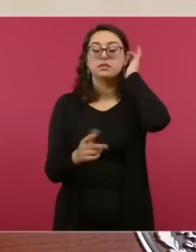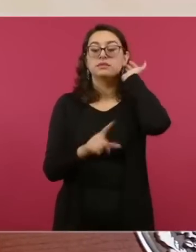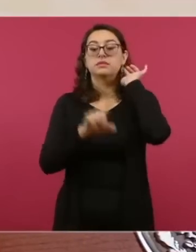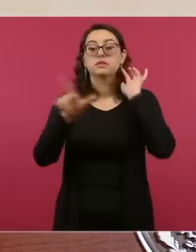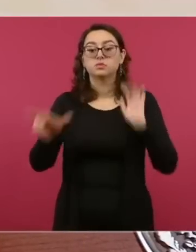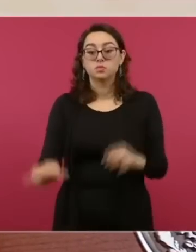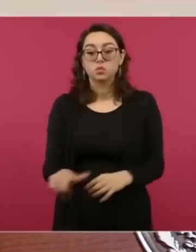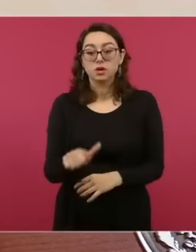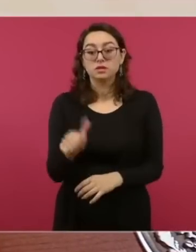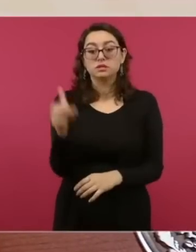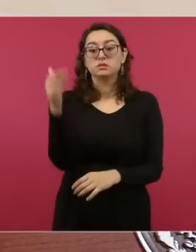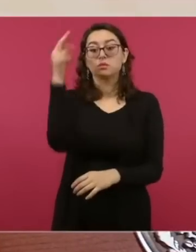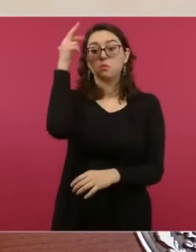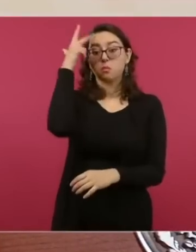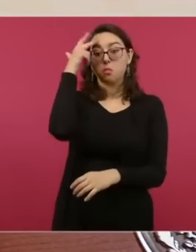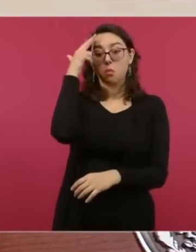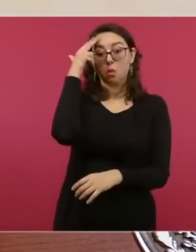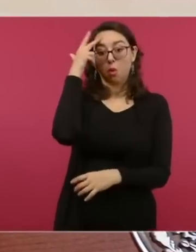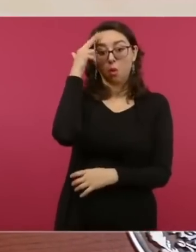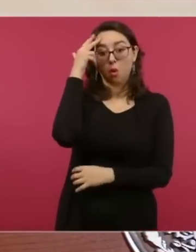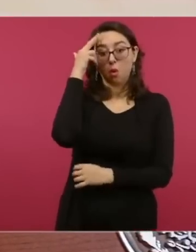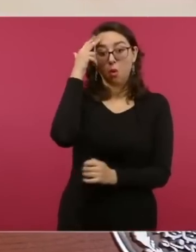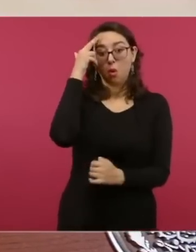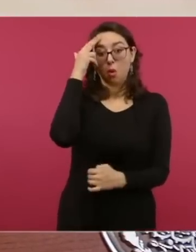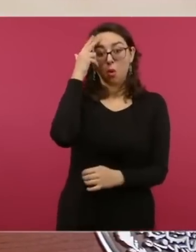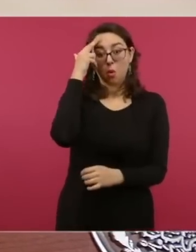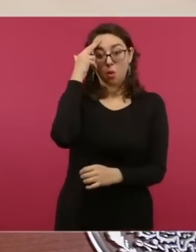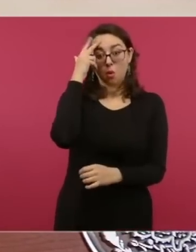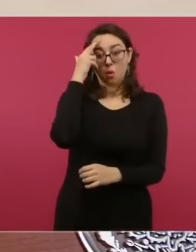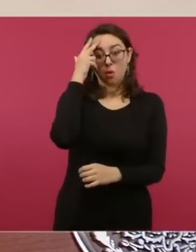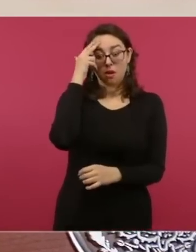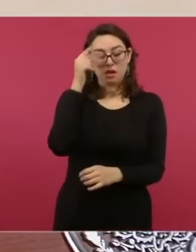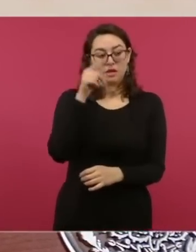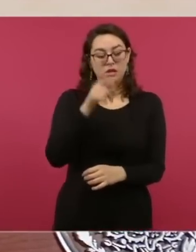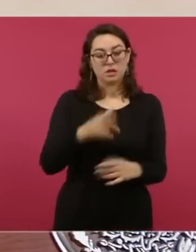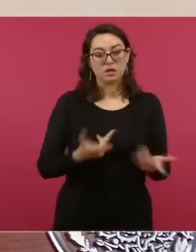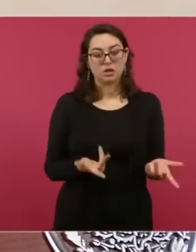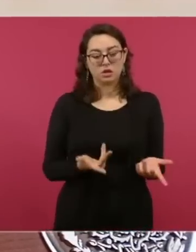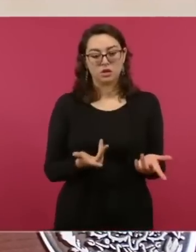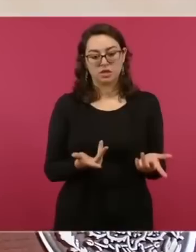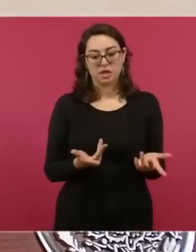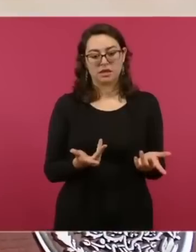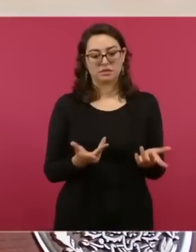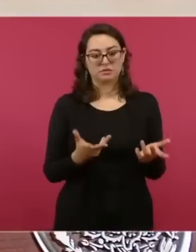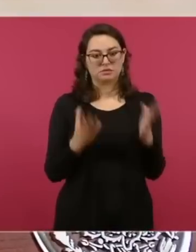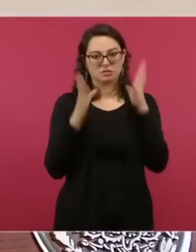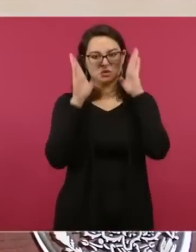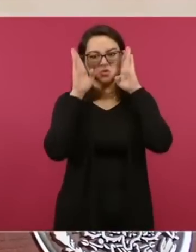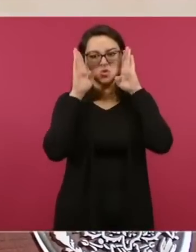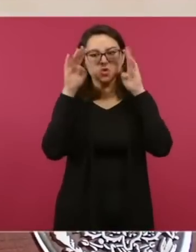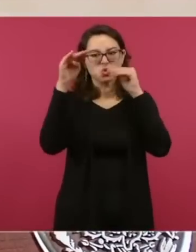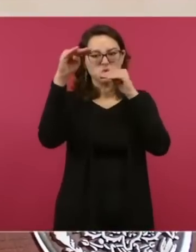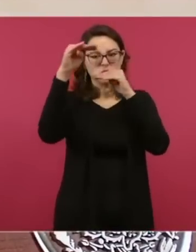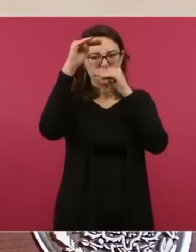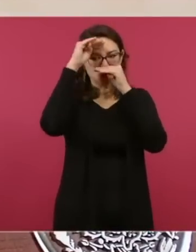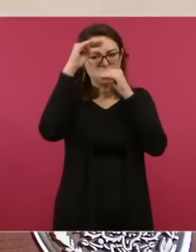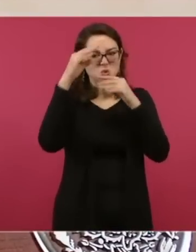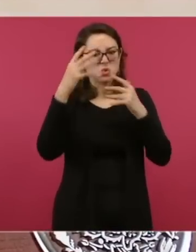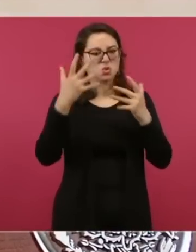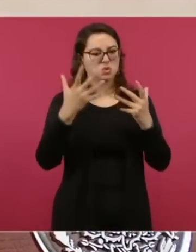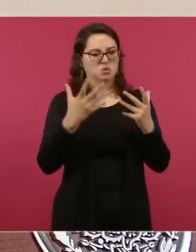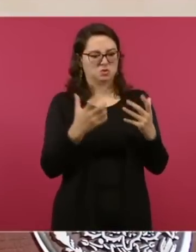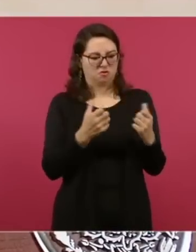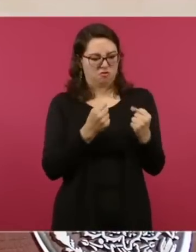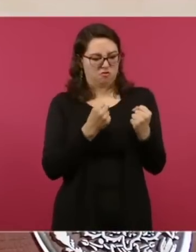hubo un movimiento liberal, todos los gobernadores de aquella